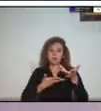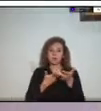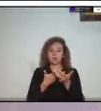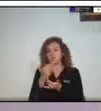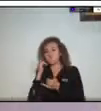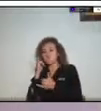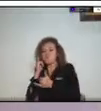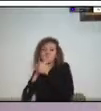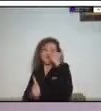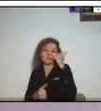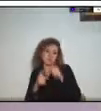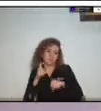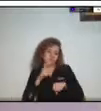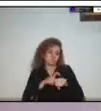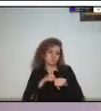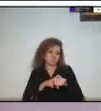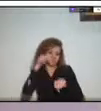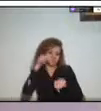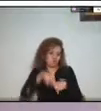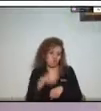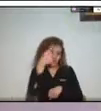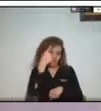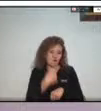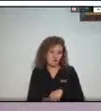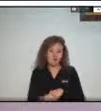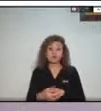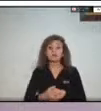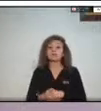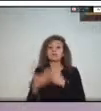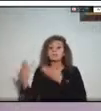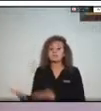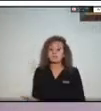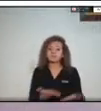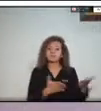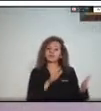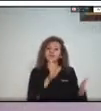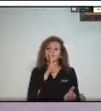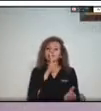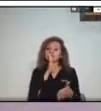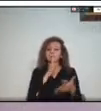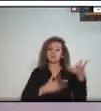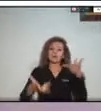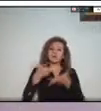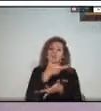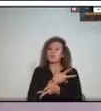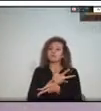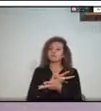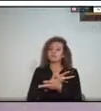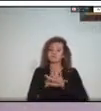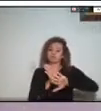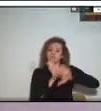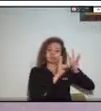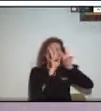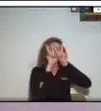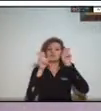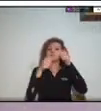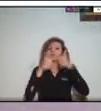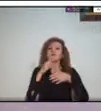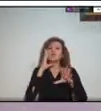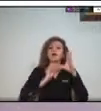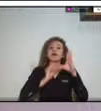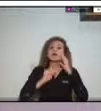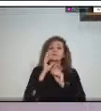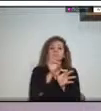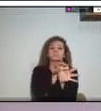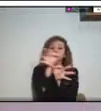ahora damos paso a este conversatorio donde vamos a abordar el tema de experiencias locales en las